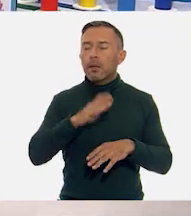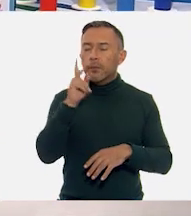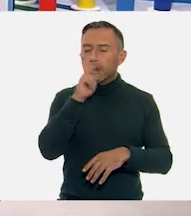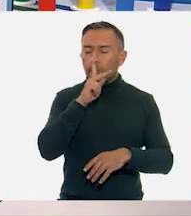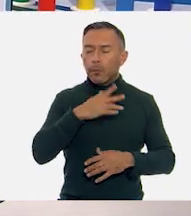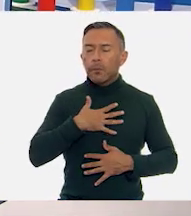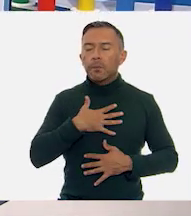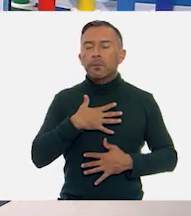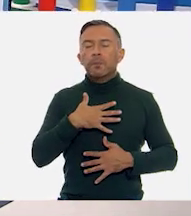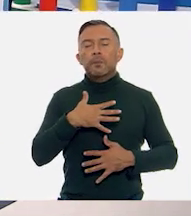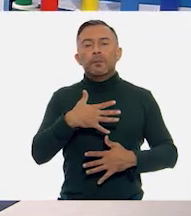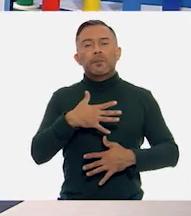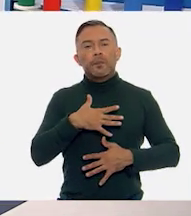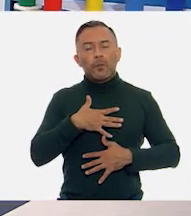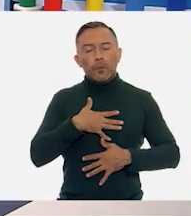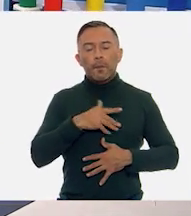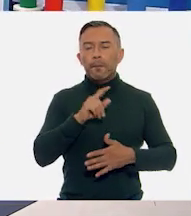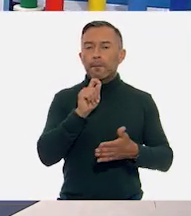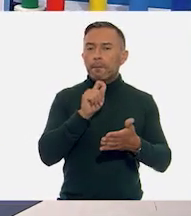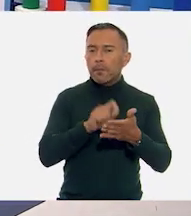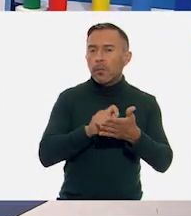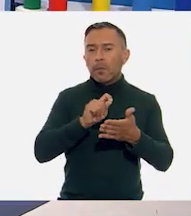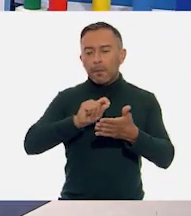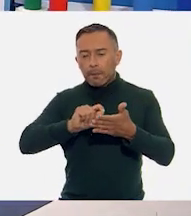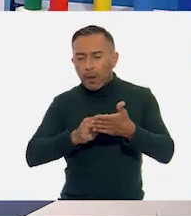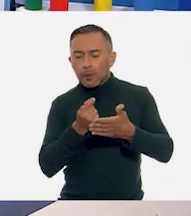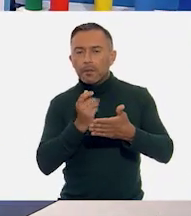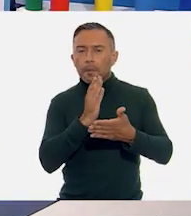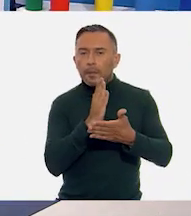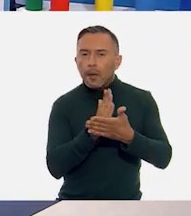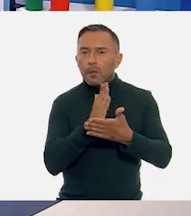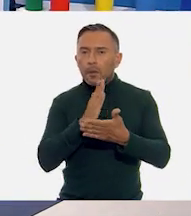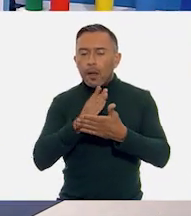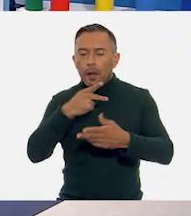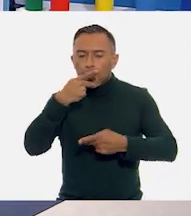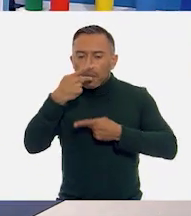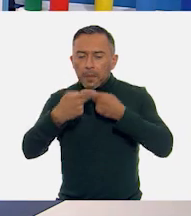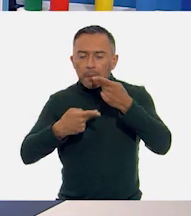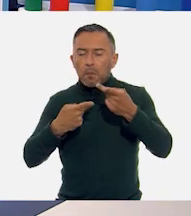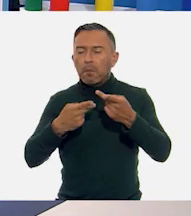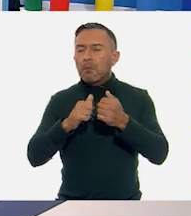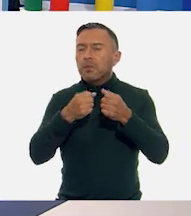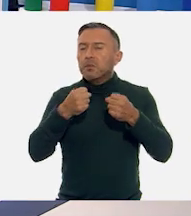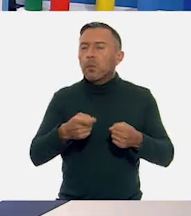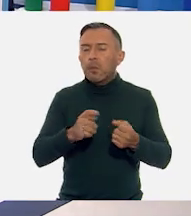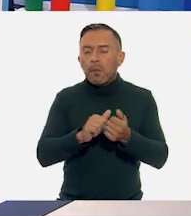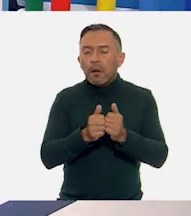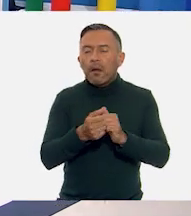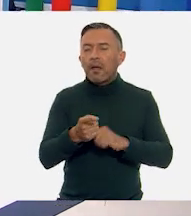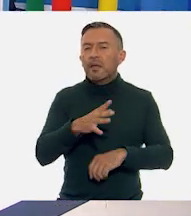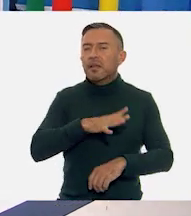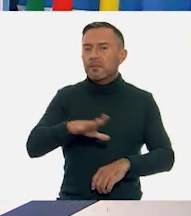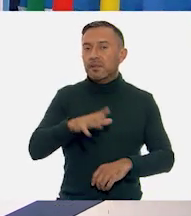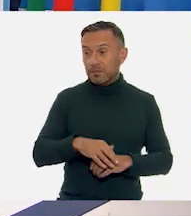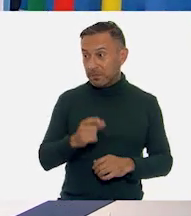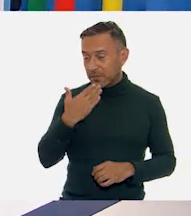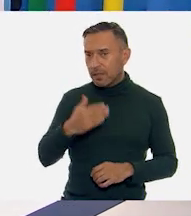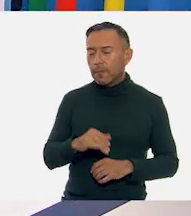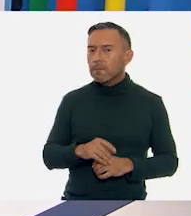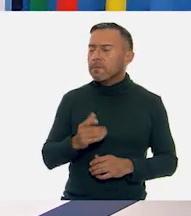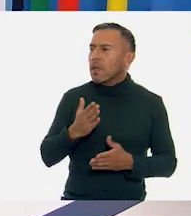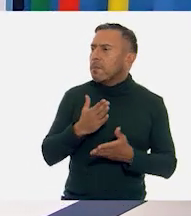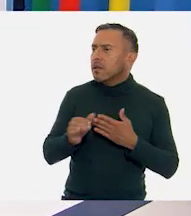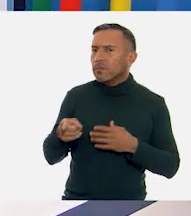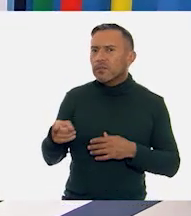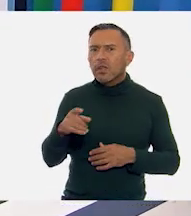y cuidar las pausas en los signos de puntuación, pues le va a quedar increíble. Increíble. Sí, sí es. Y oigan, y a todo esto, ¿cómo le